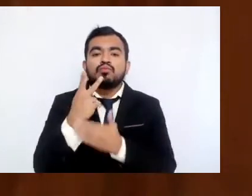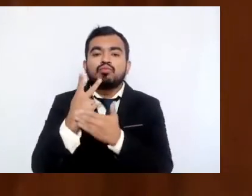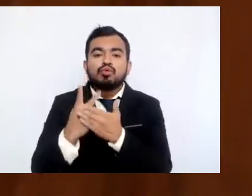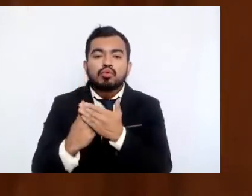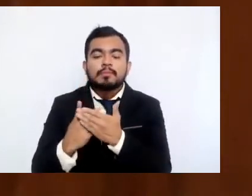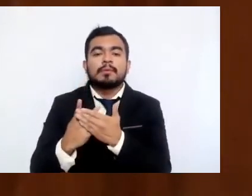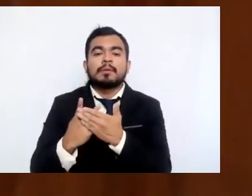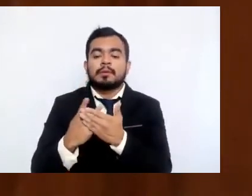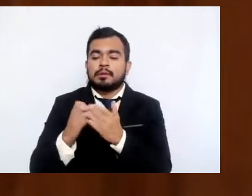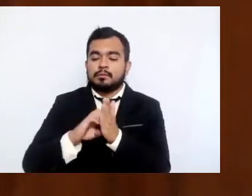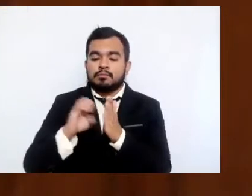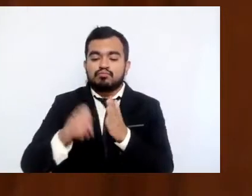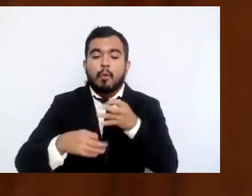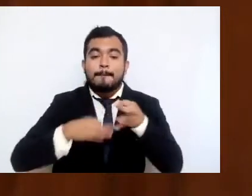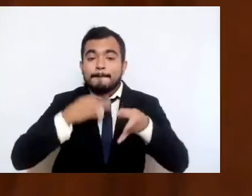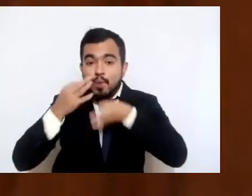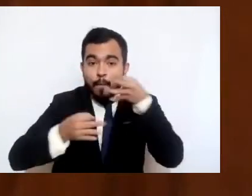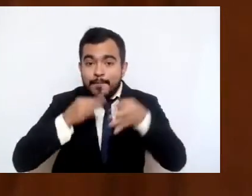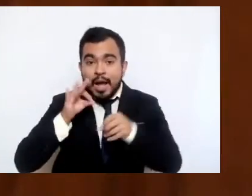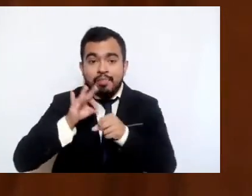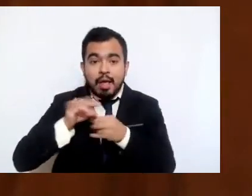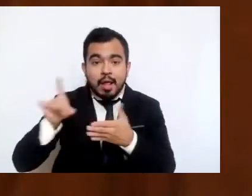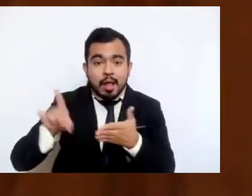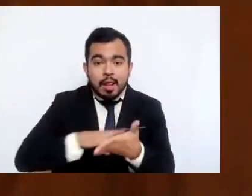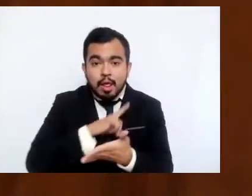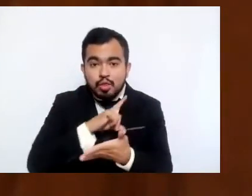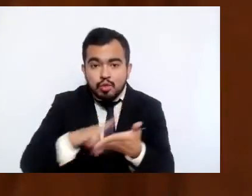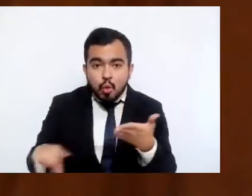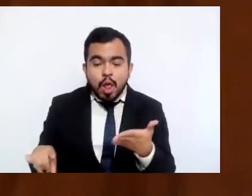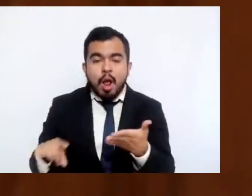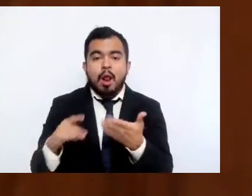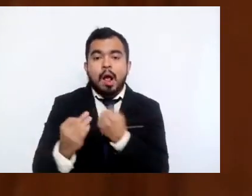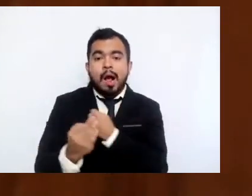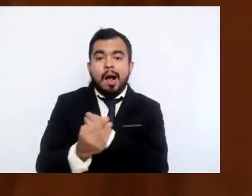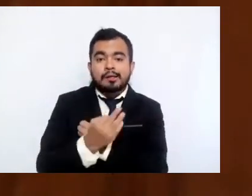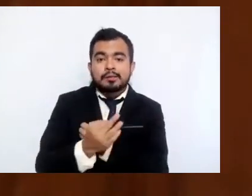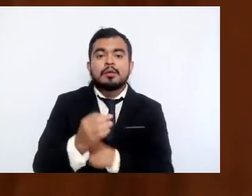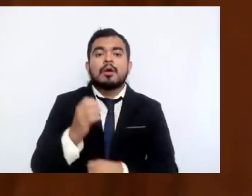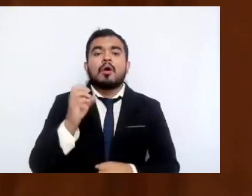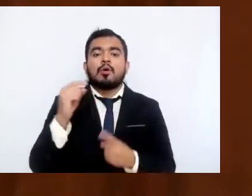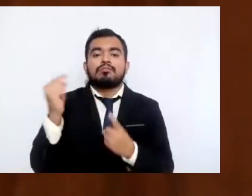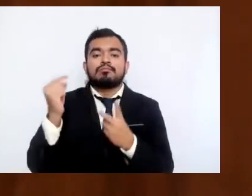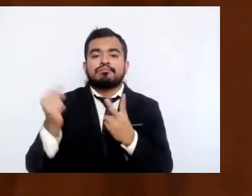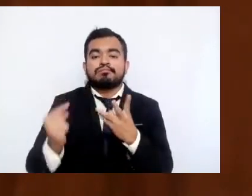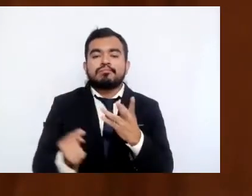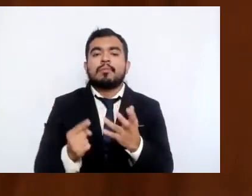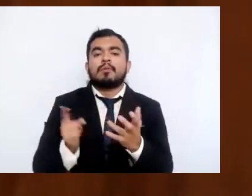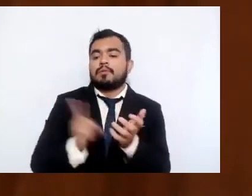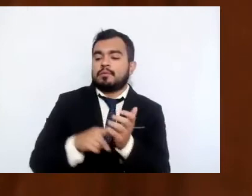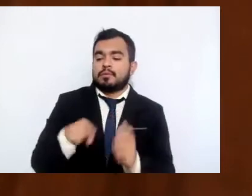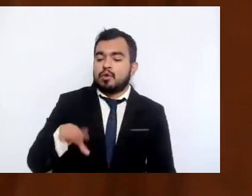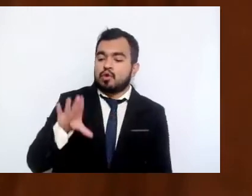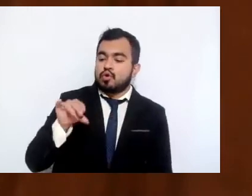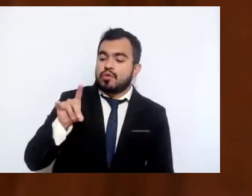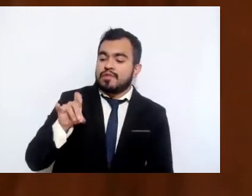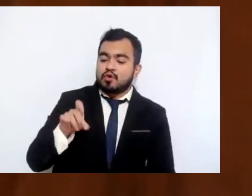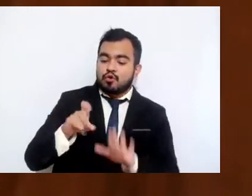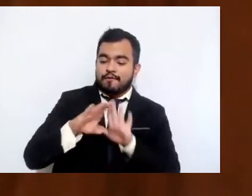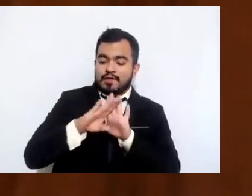exigencia de requisitos que no estén previstos en el Código Financiero del Estado de México y municipios.